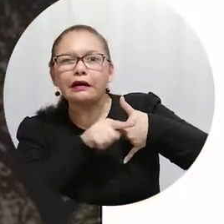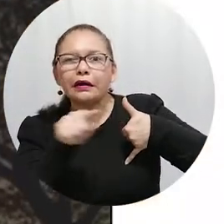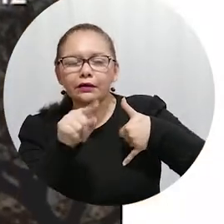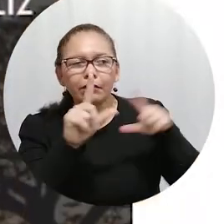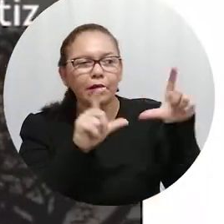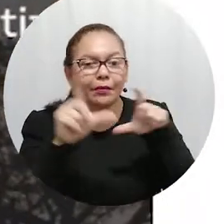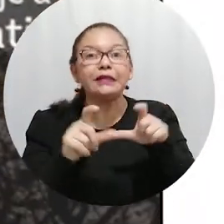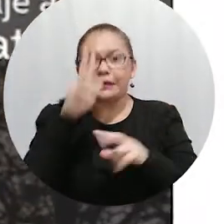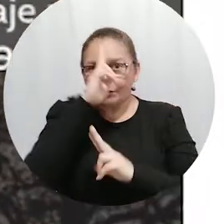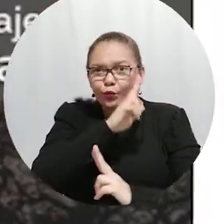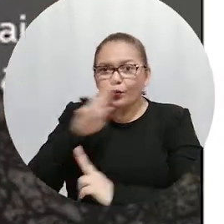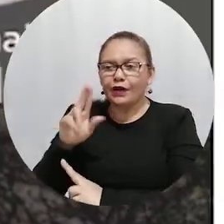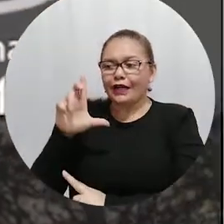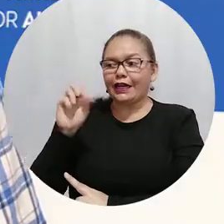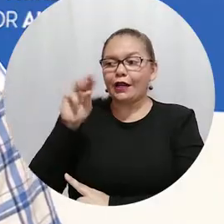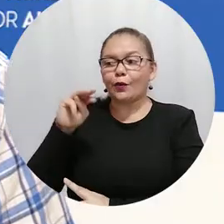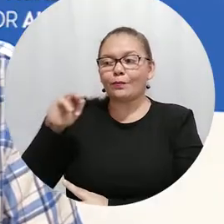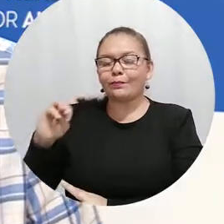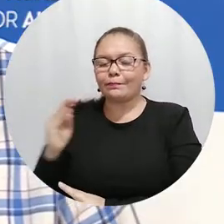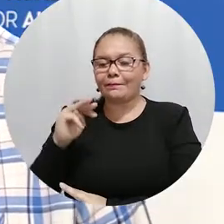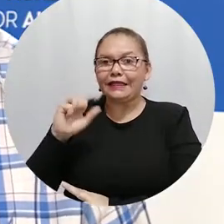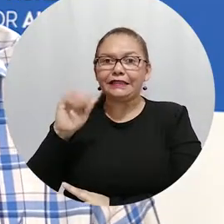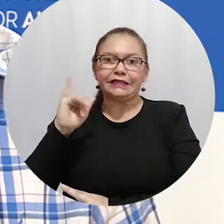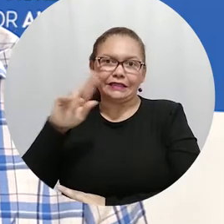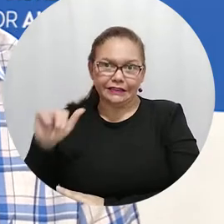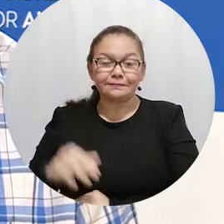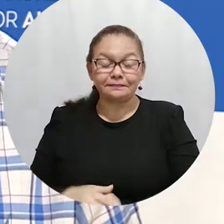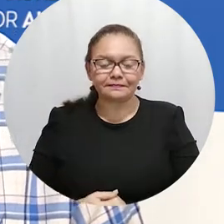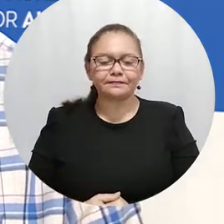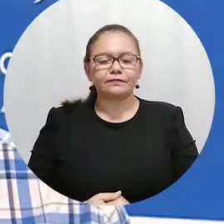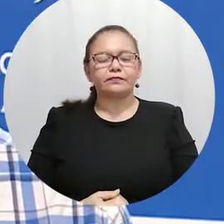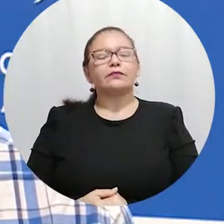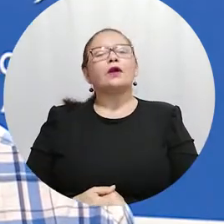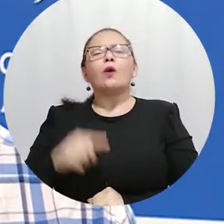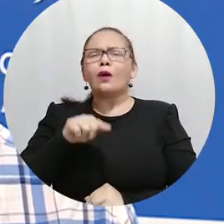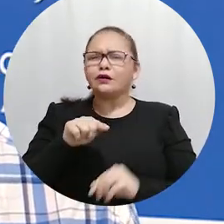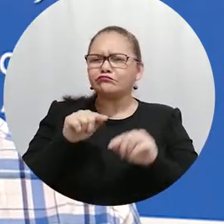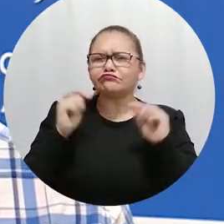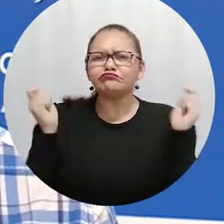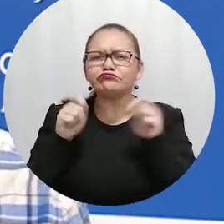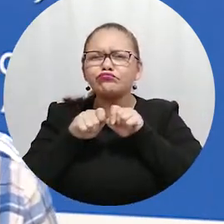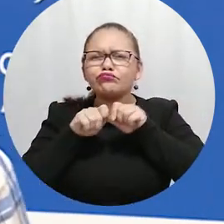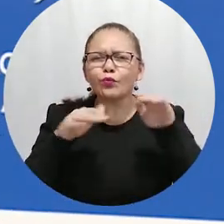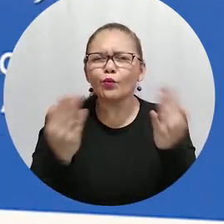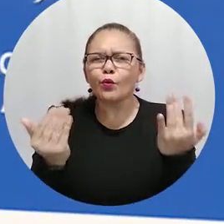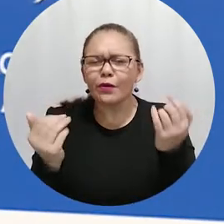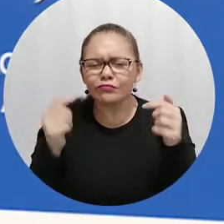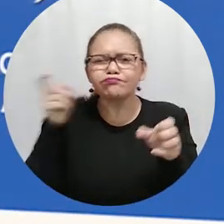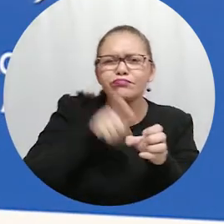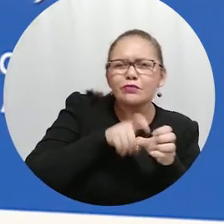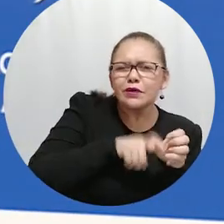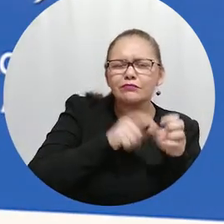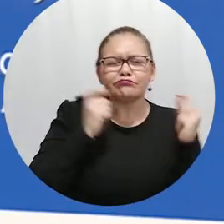fotógrafo colombiano Leo Matiz. Bueno, el concurso de fotografía Conectarte Unimagdalena, territorio multisensorial,